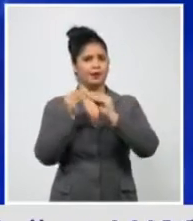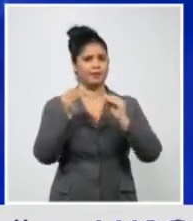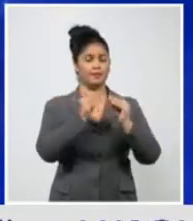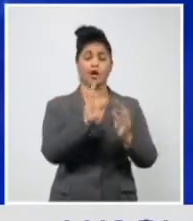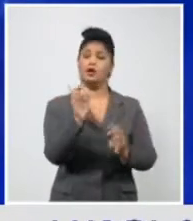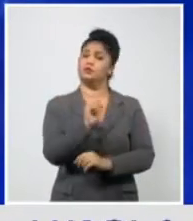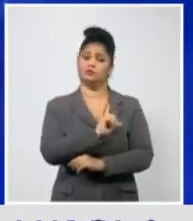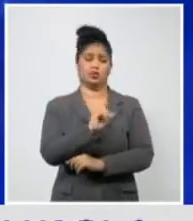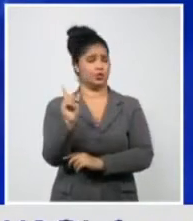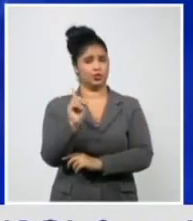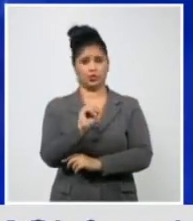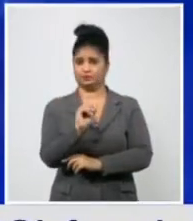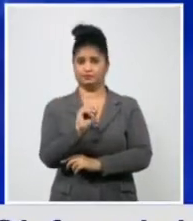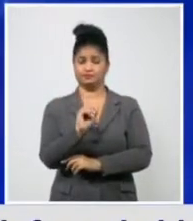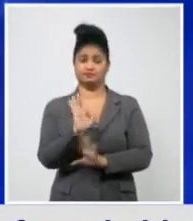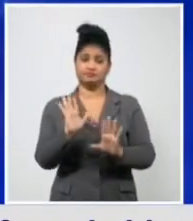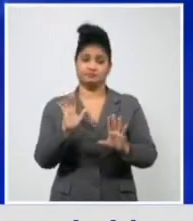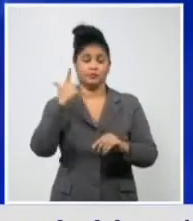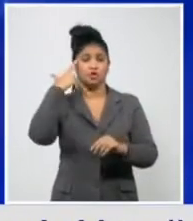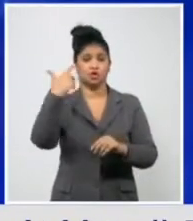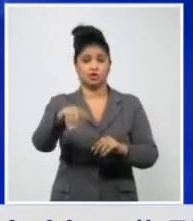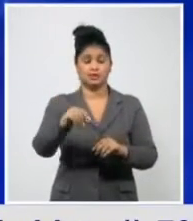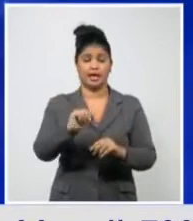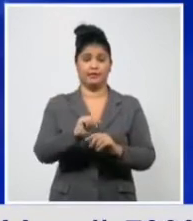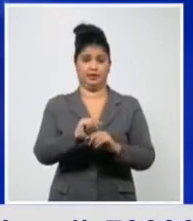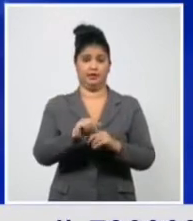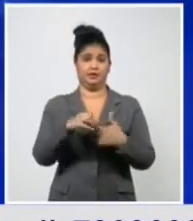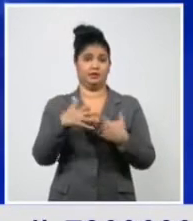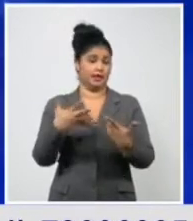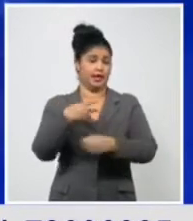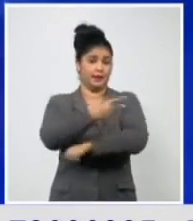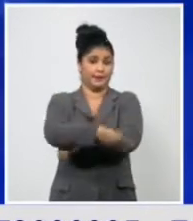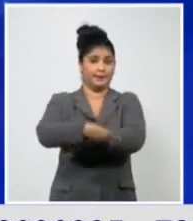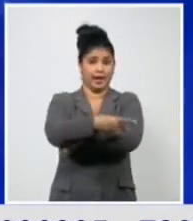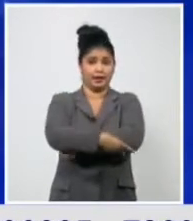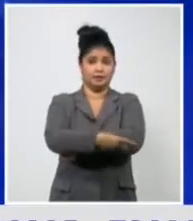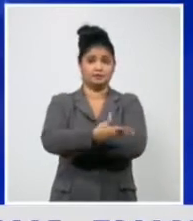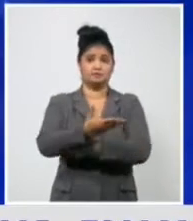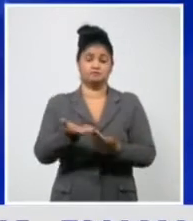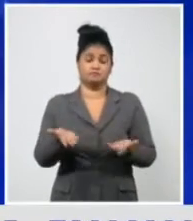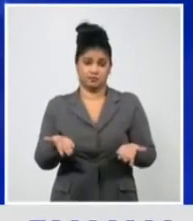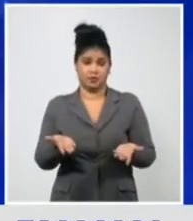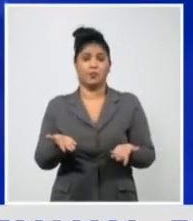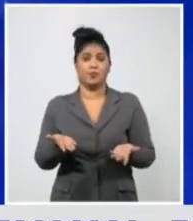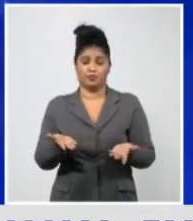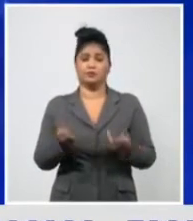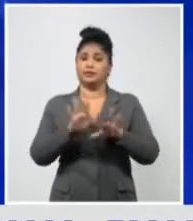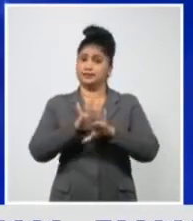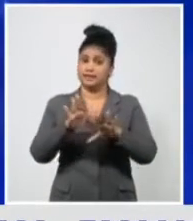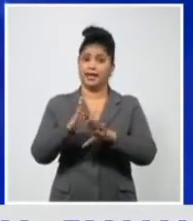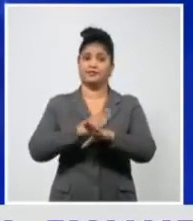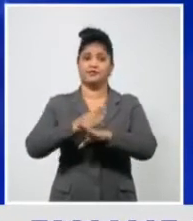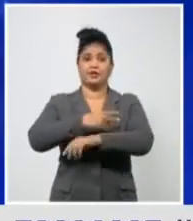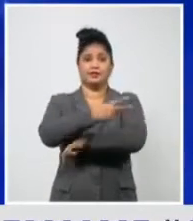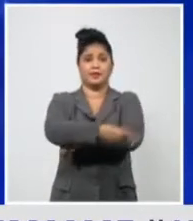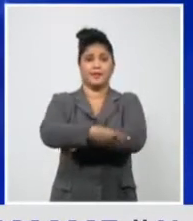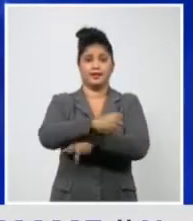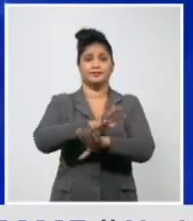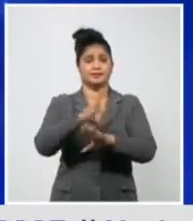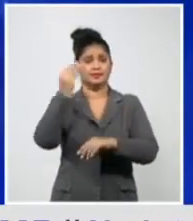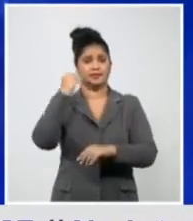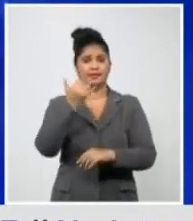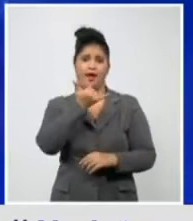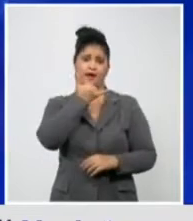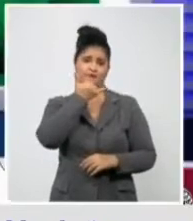otros pacientes de otros países en los cuales ya circula, como también lo explicaste, en un número importante de